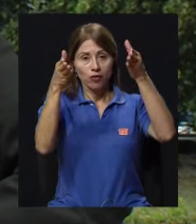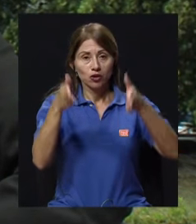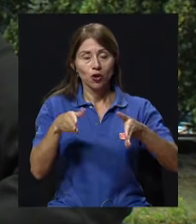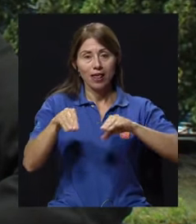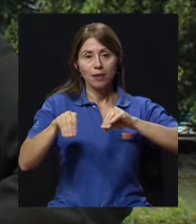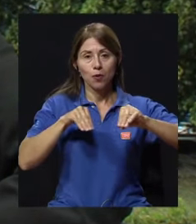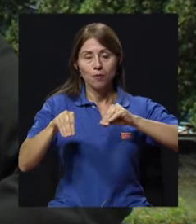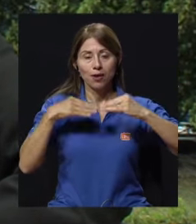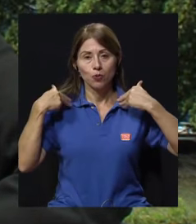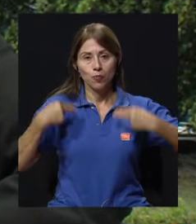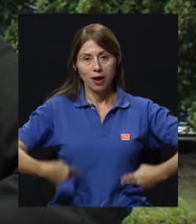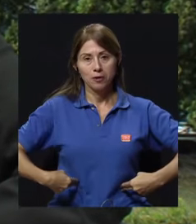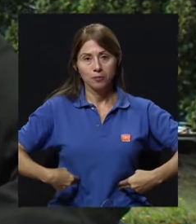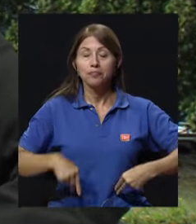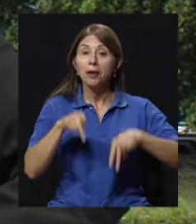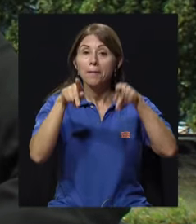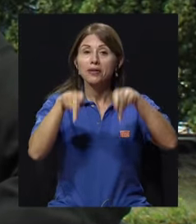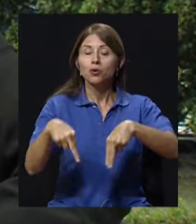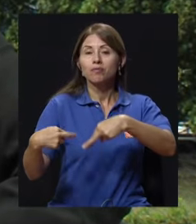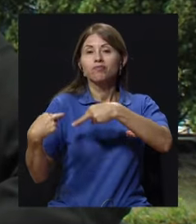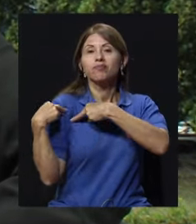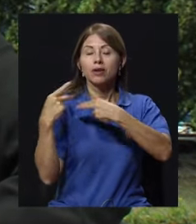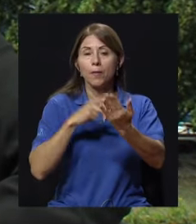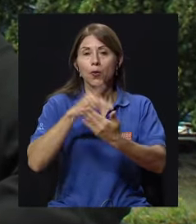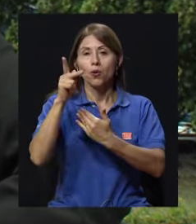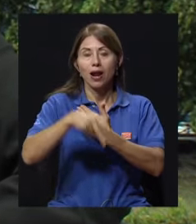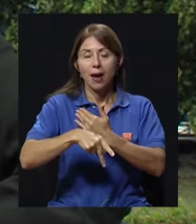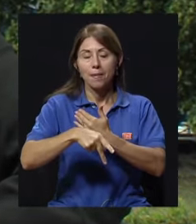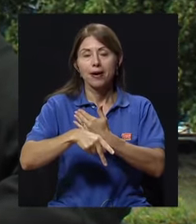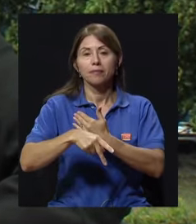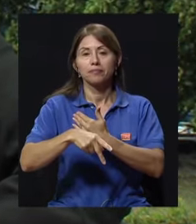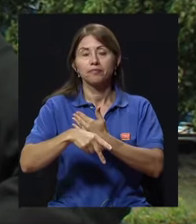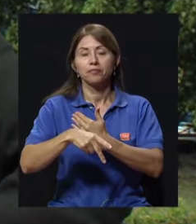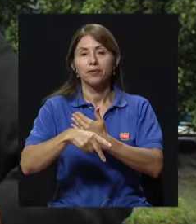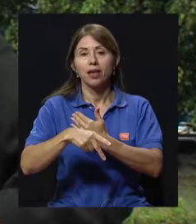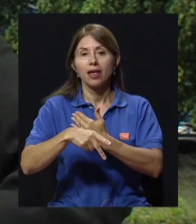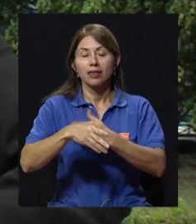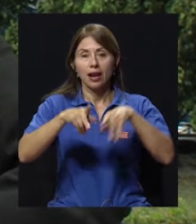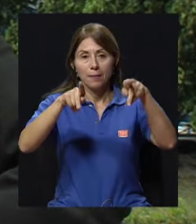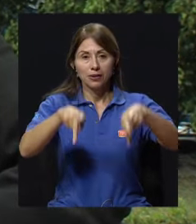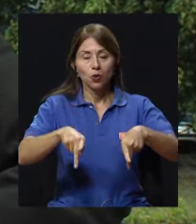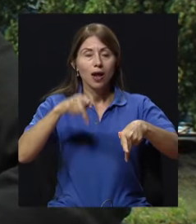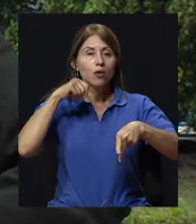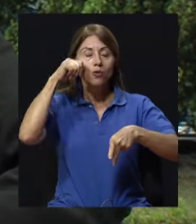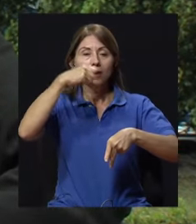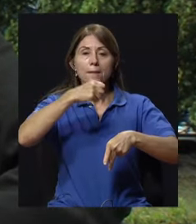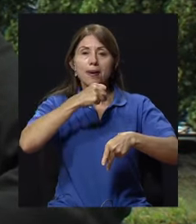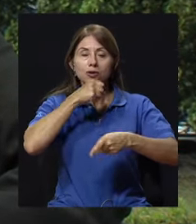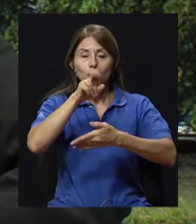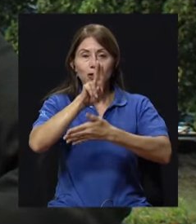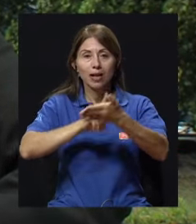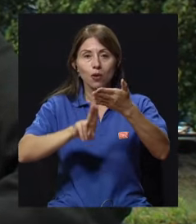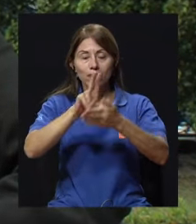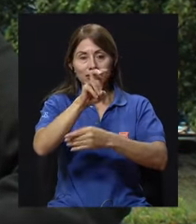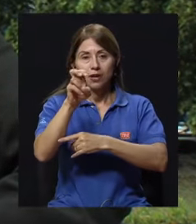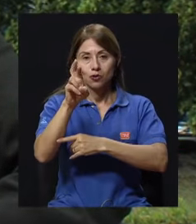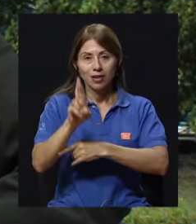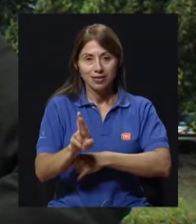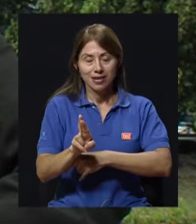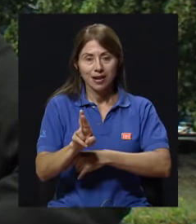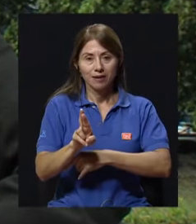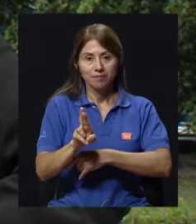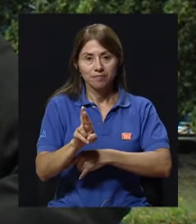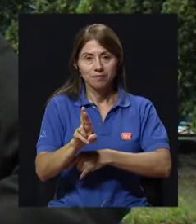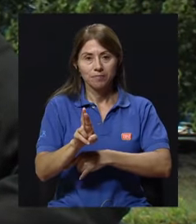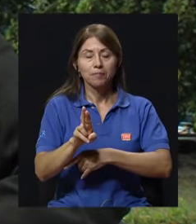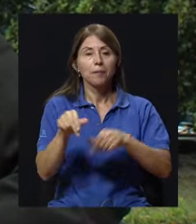profesora de movimiento humano y es la encargada del programa de la persona adulta mayor de la Universidad